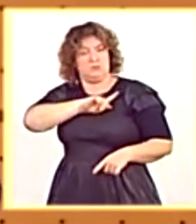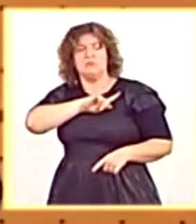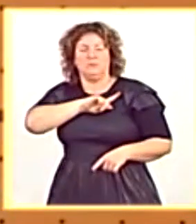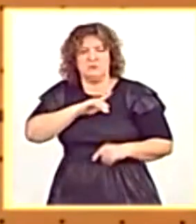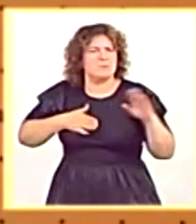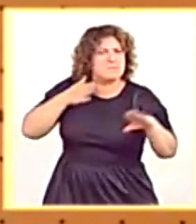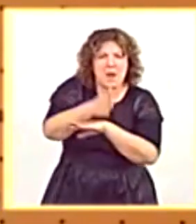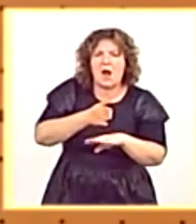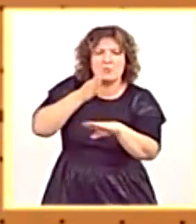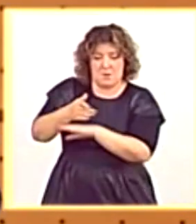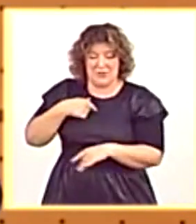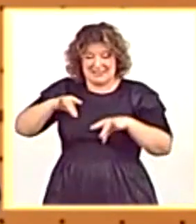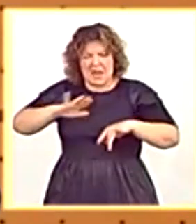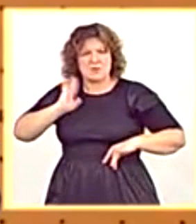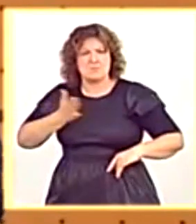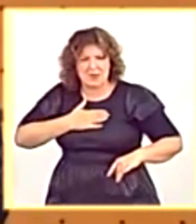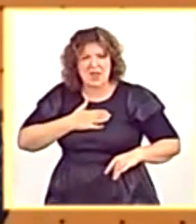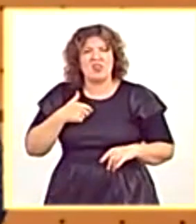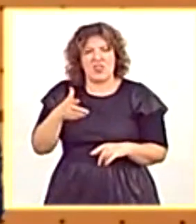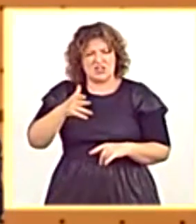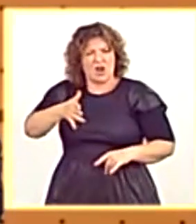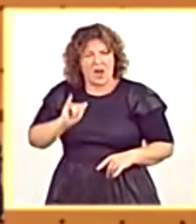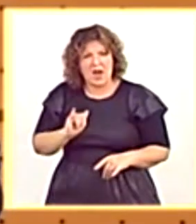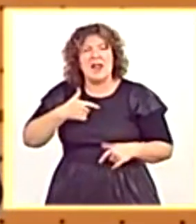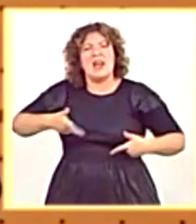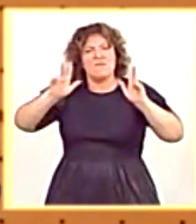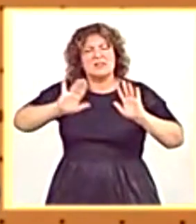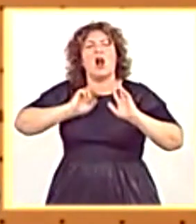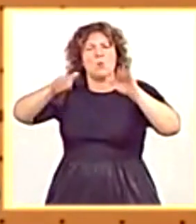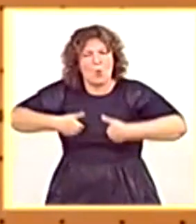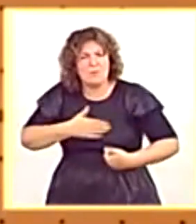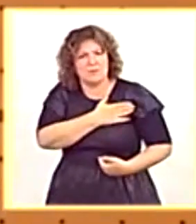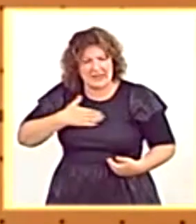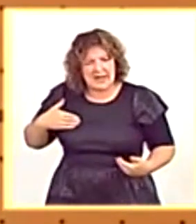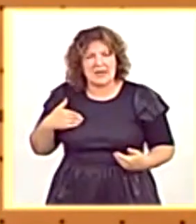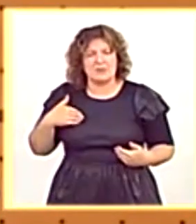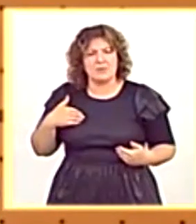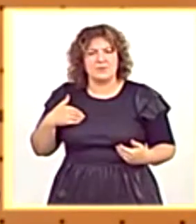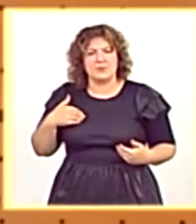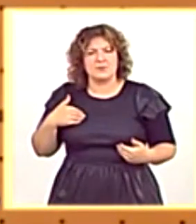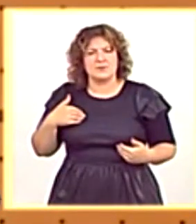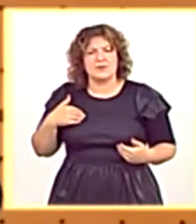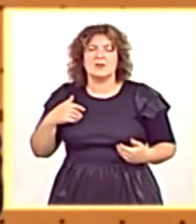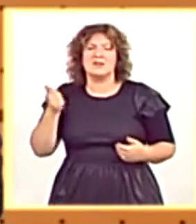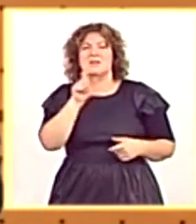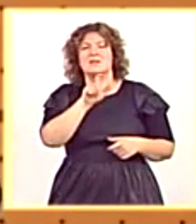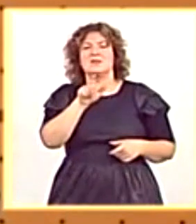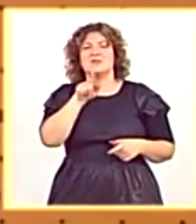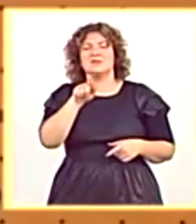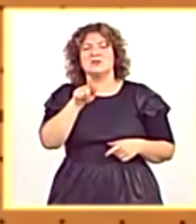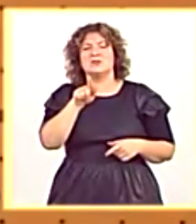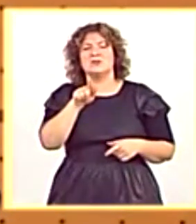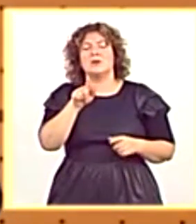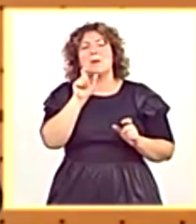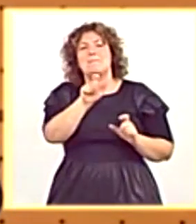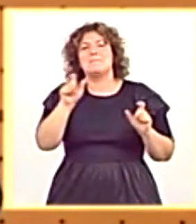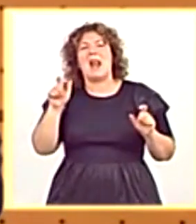nuestra tierra. Porque tenemos derechos. Porque vamos a recuperar la libertad. Y para que quiten ustedes de sus